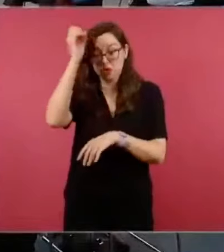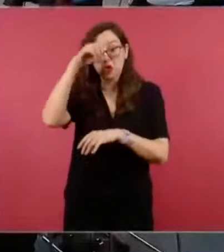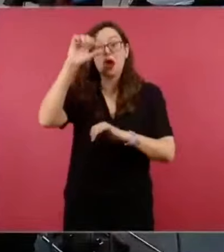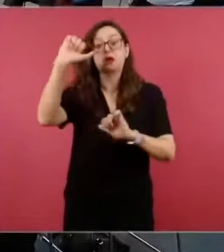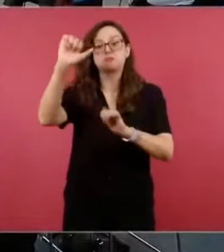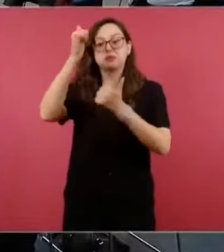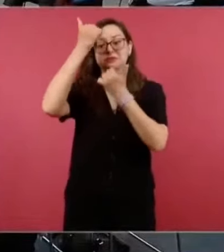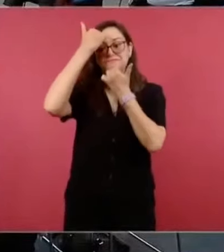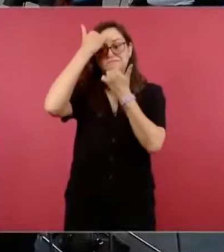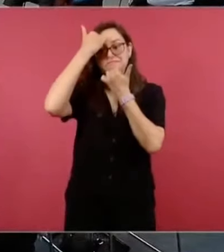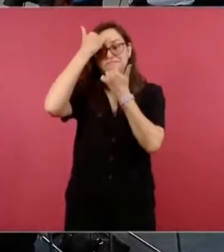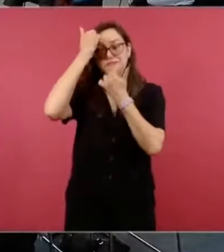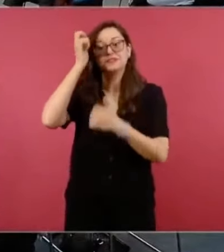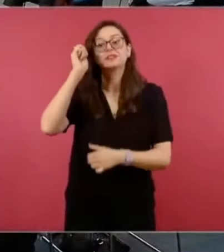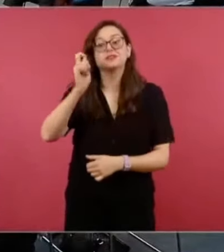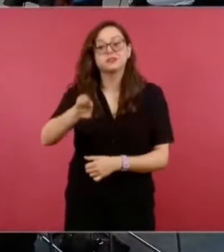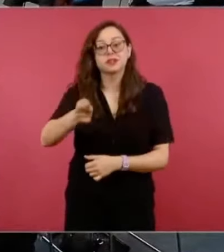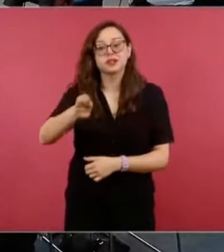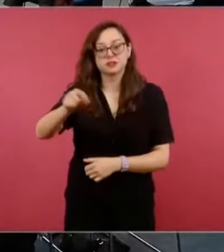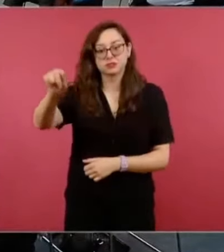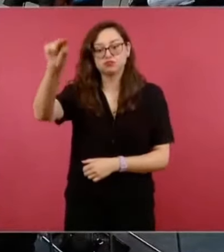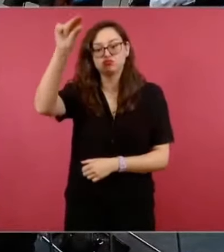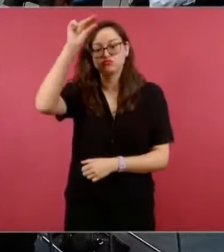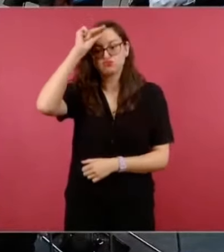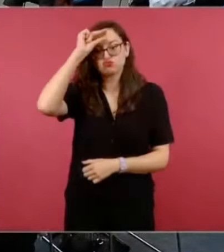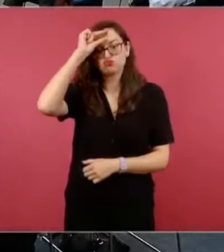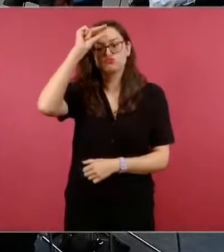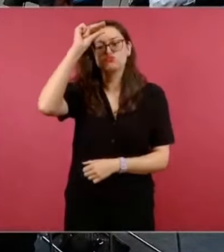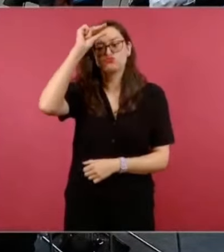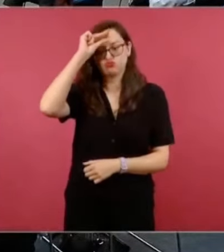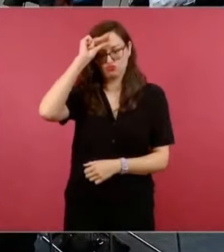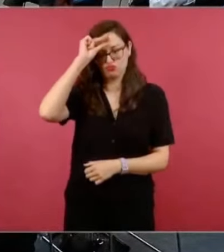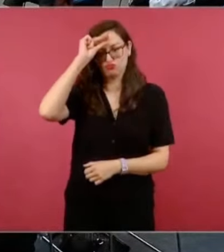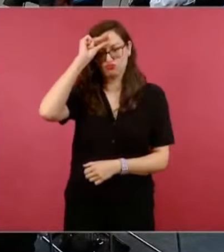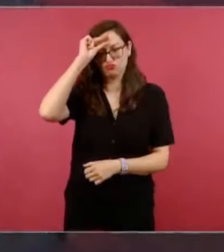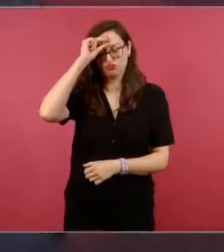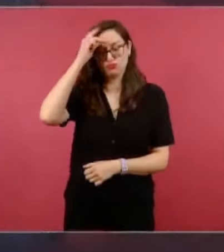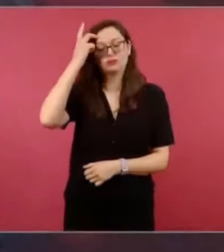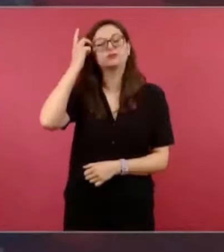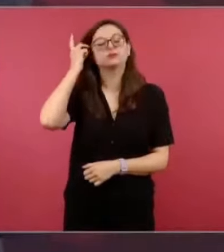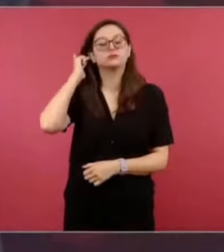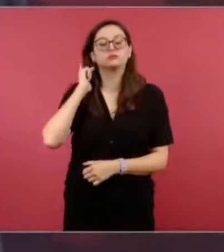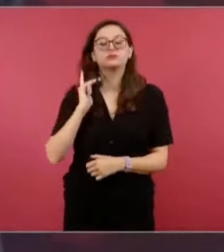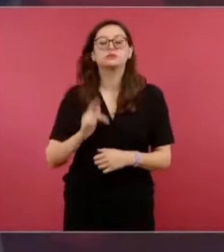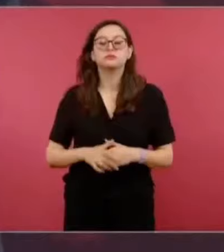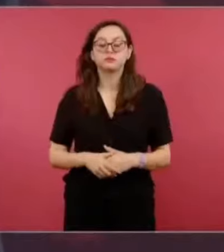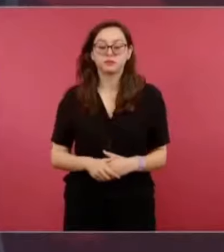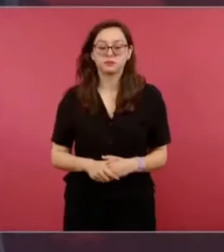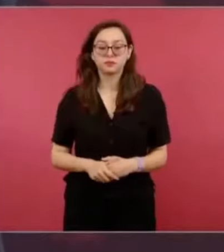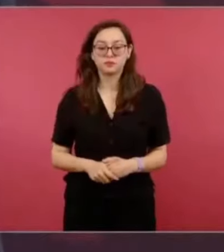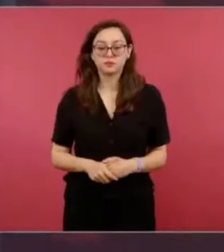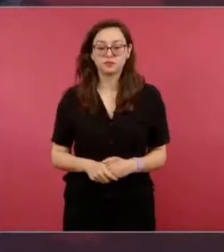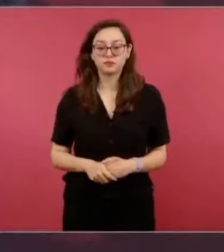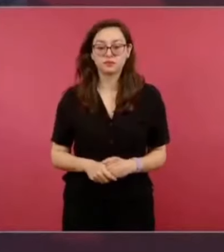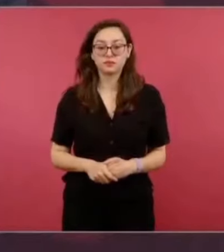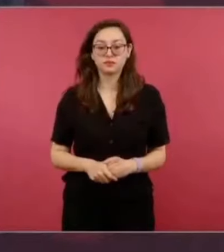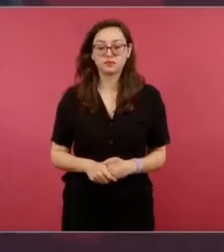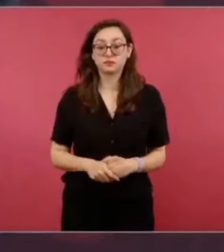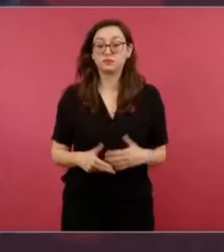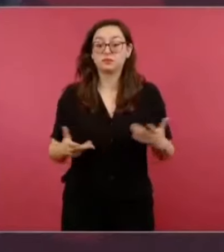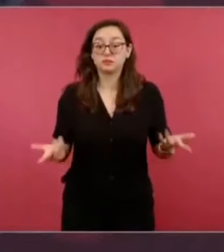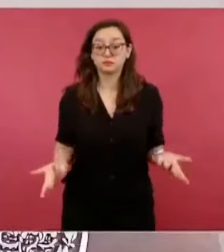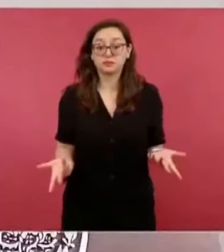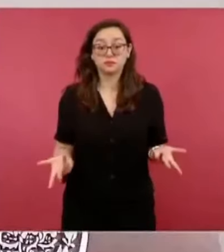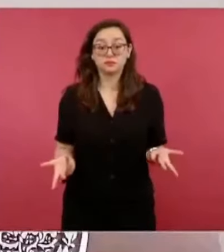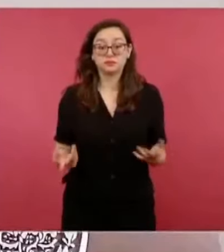Y aunque no estoy del todo de acuerdo, porque no creo que el fin justifique